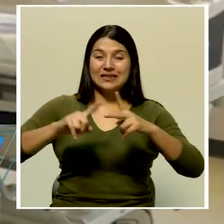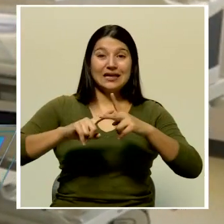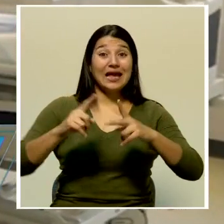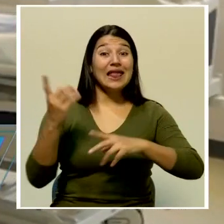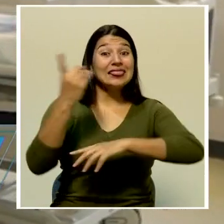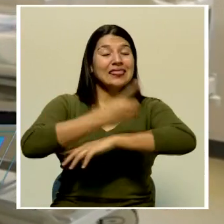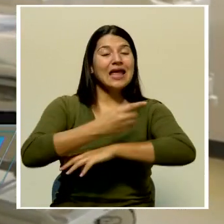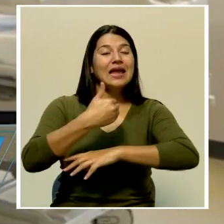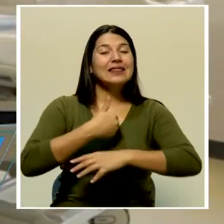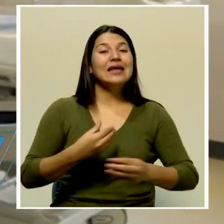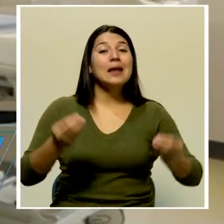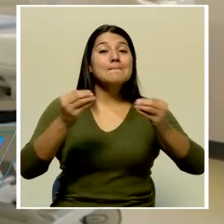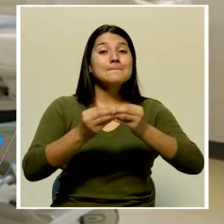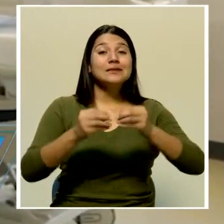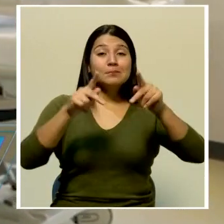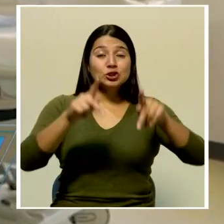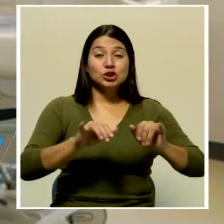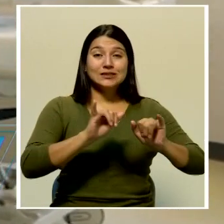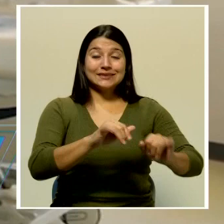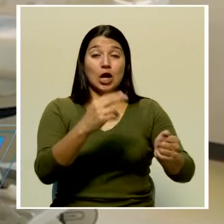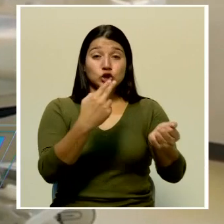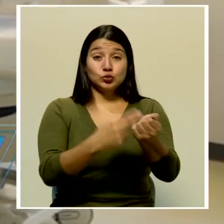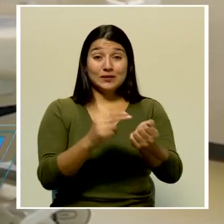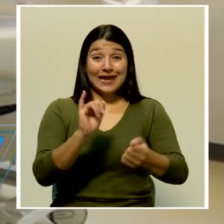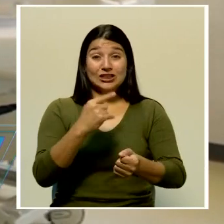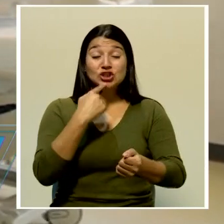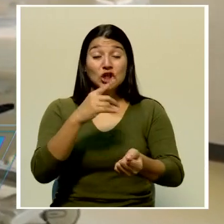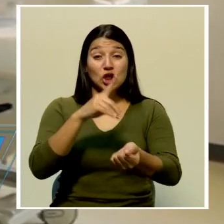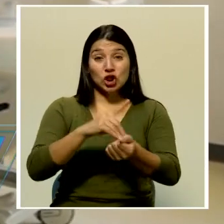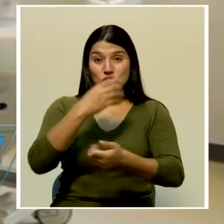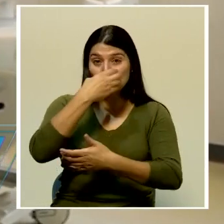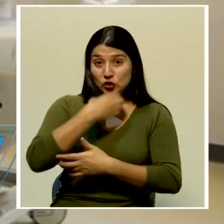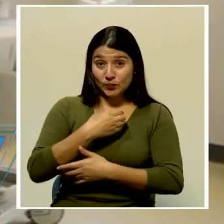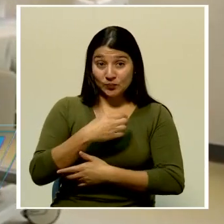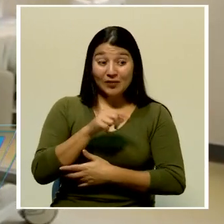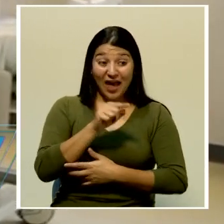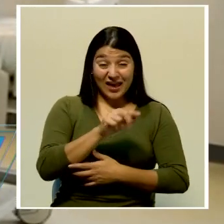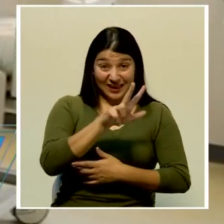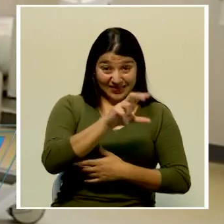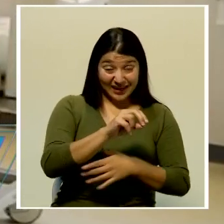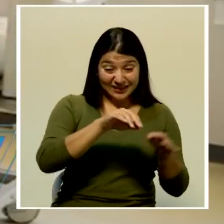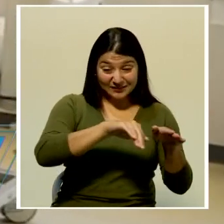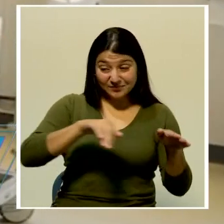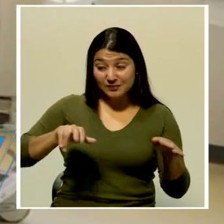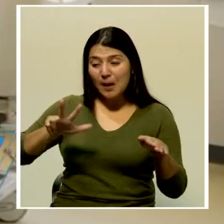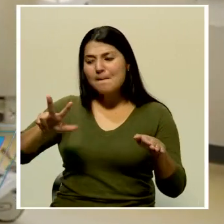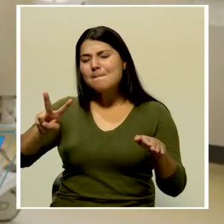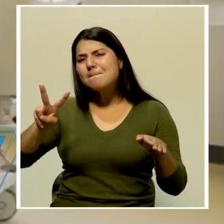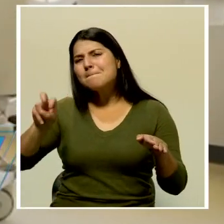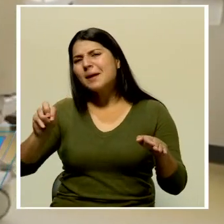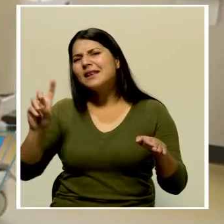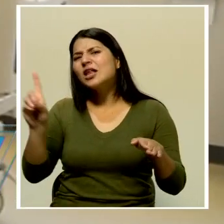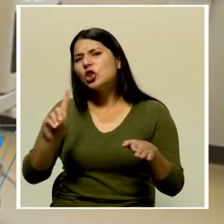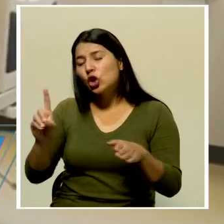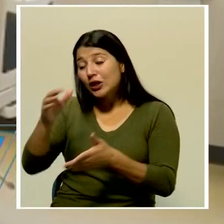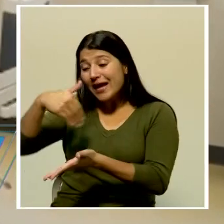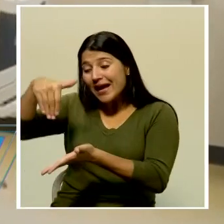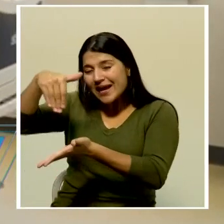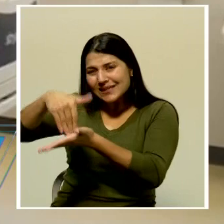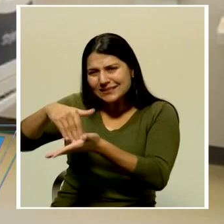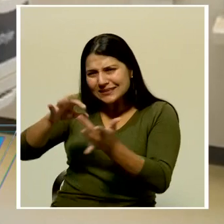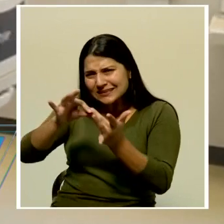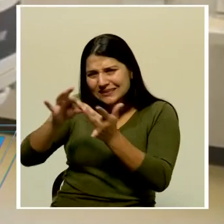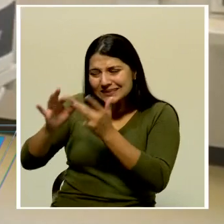Caja de Seguro Social, Román Macaya. De esas 30 personas, 20 se encuentran en el Centro Especializado de Atención de Pacientes